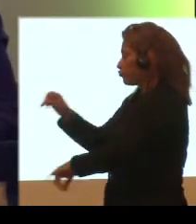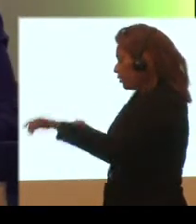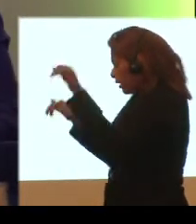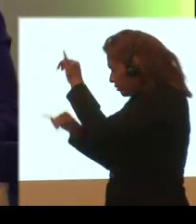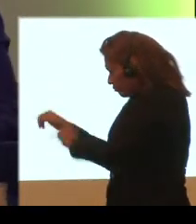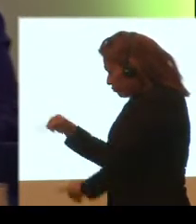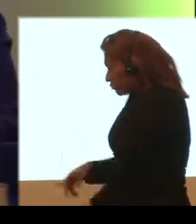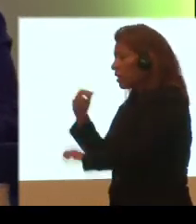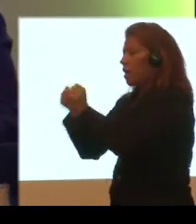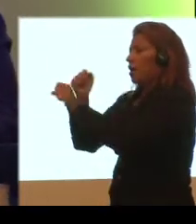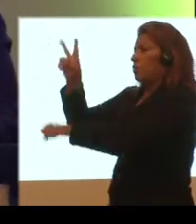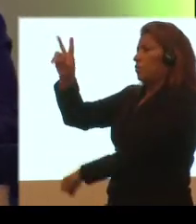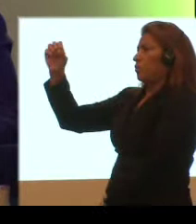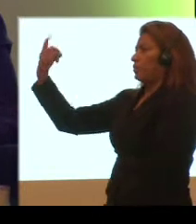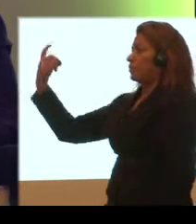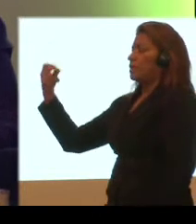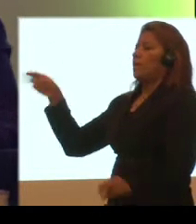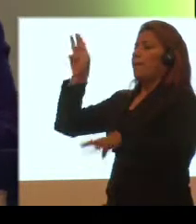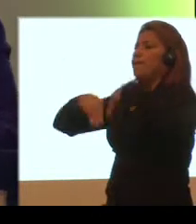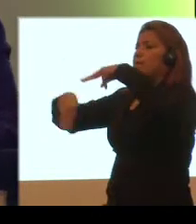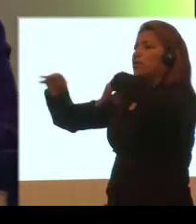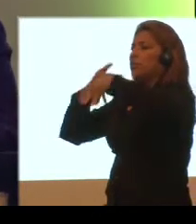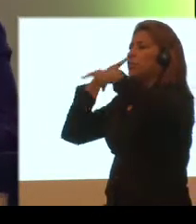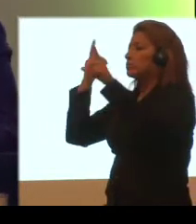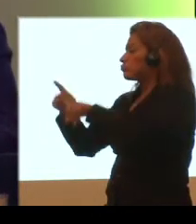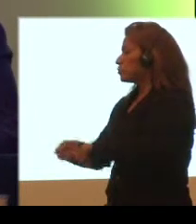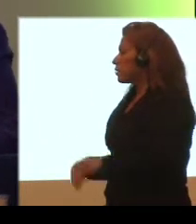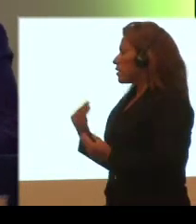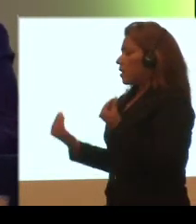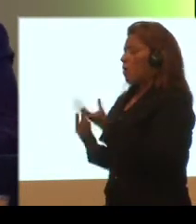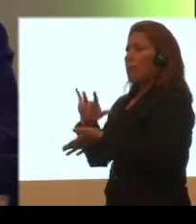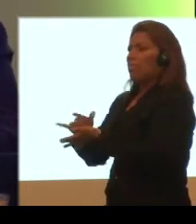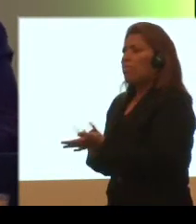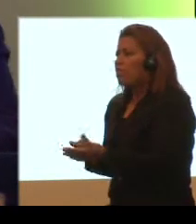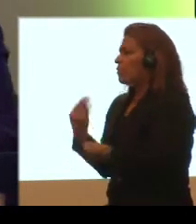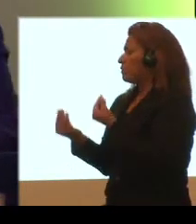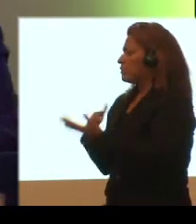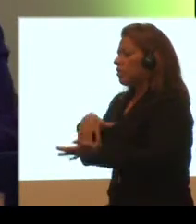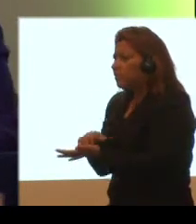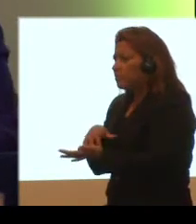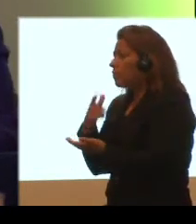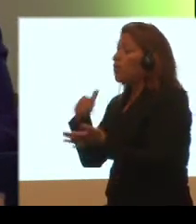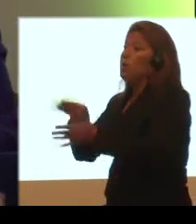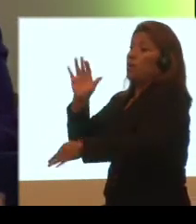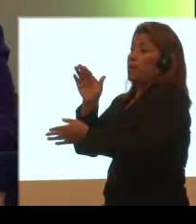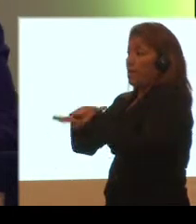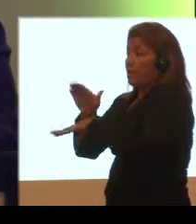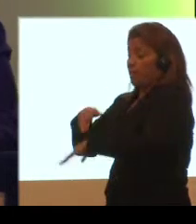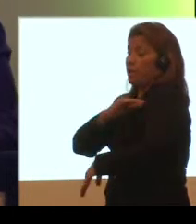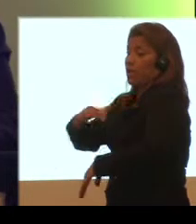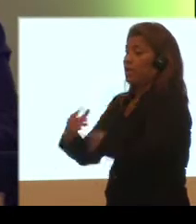desarrolla desde el 2011 la metodología de análisis de vulnerabilidades a nivel cantonal como apoyo a los señores alcaldes.